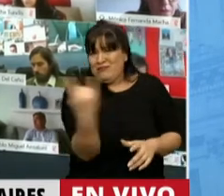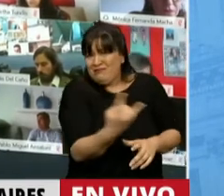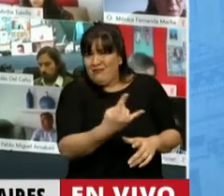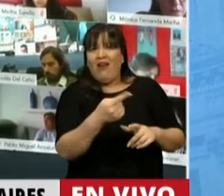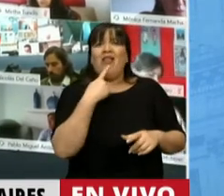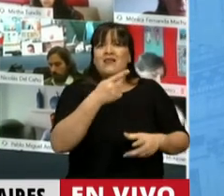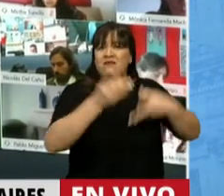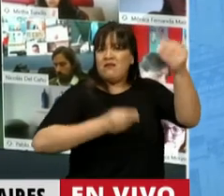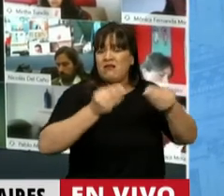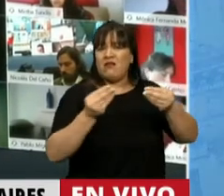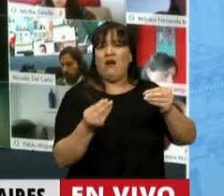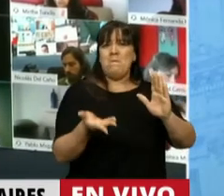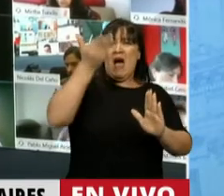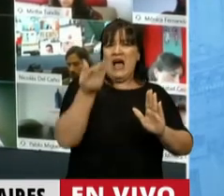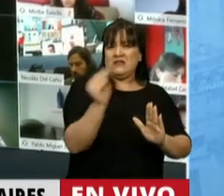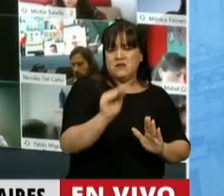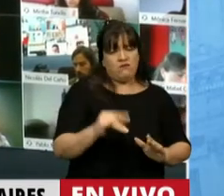ampliación del presupuesto.